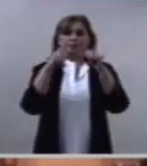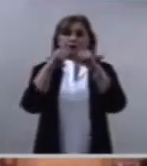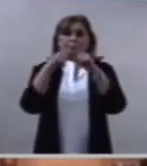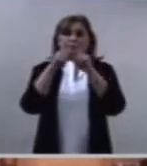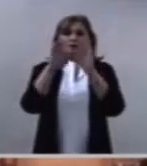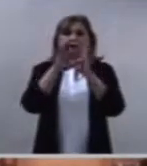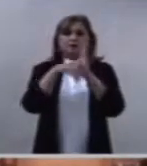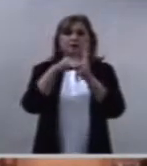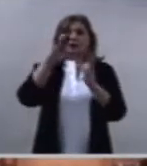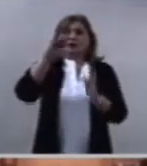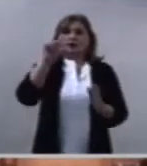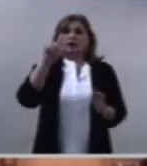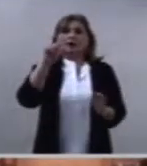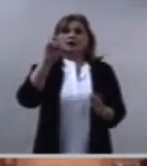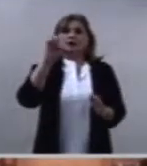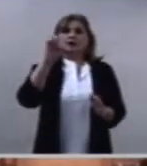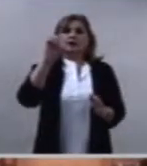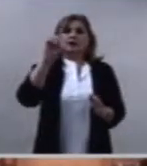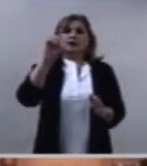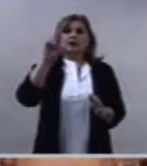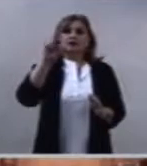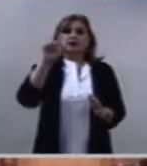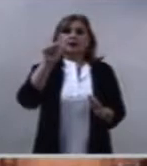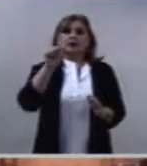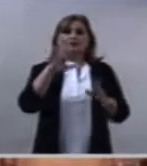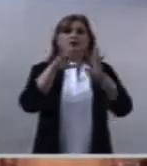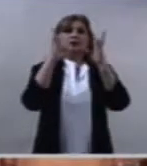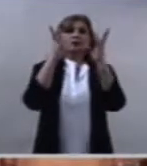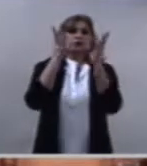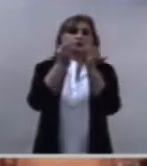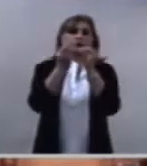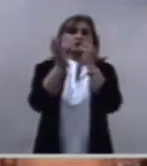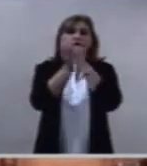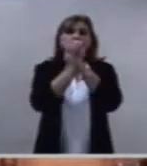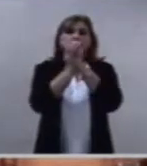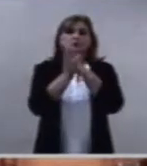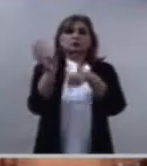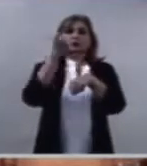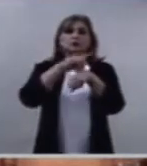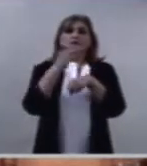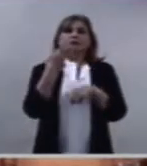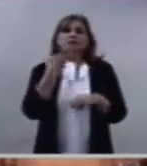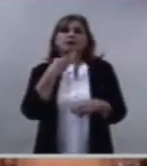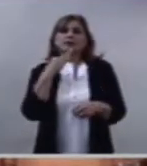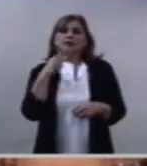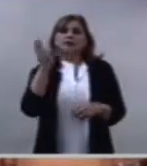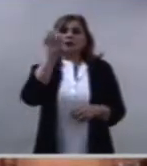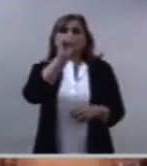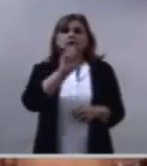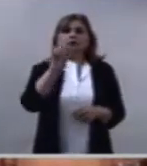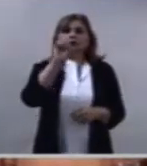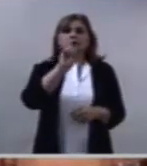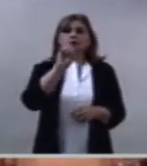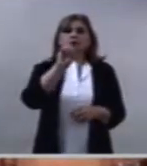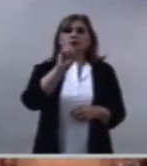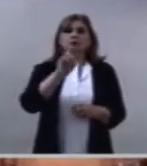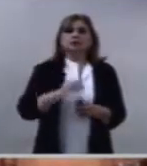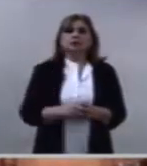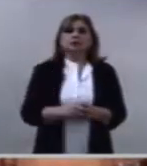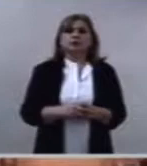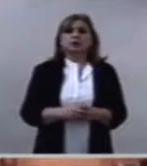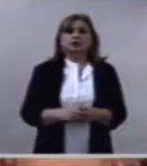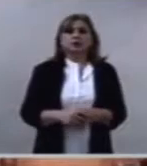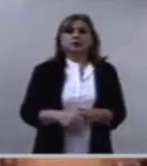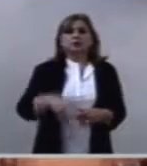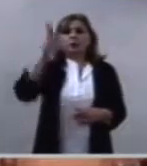juntos celebremos este día festivo, este domingo, en honor